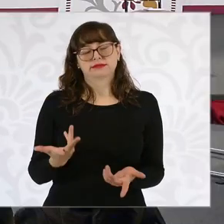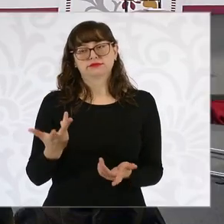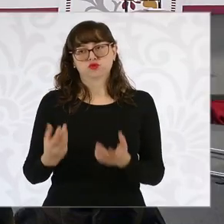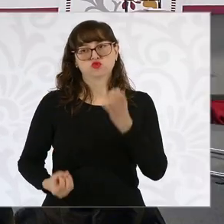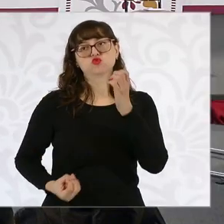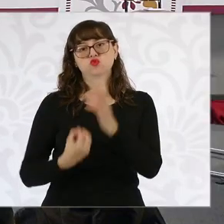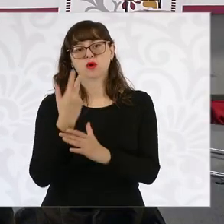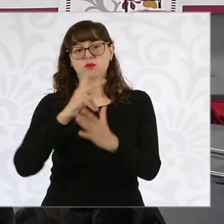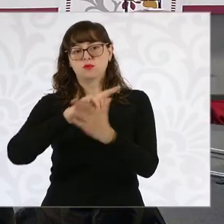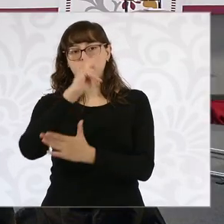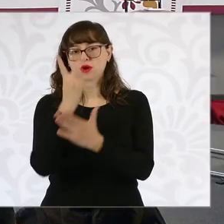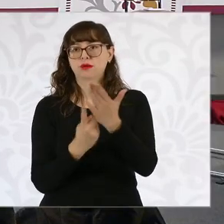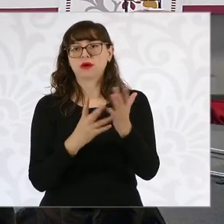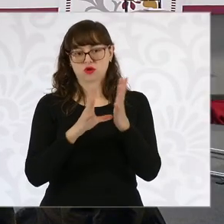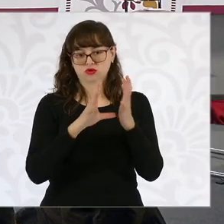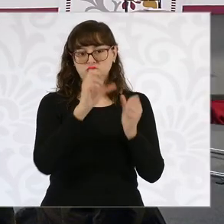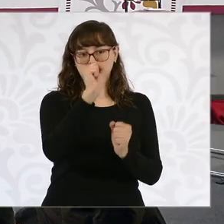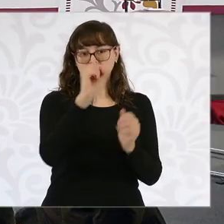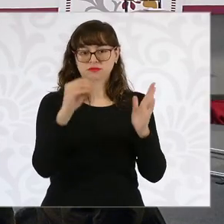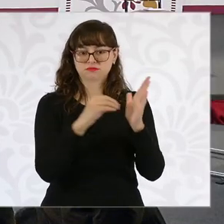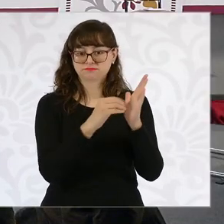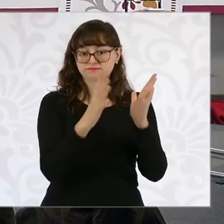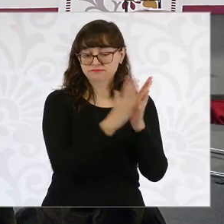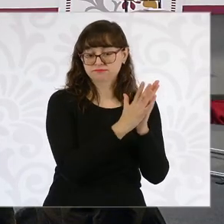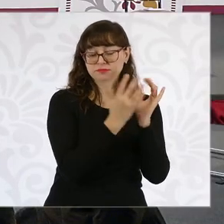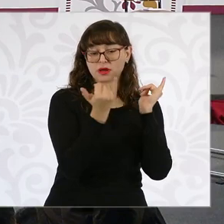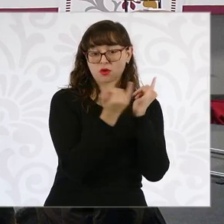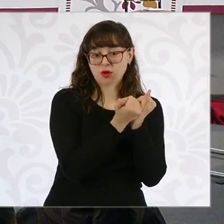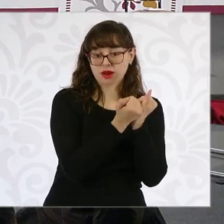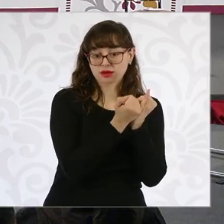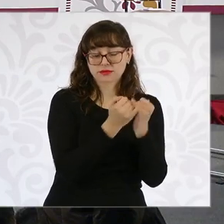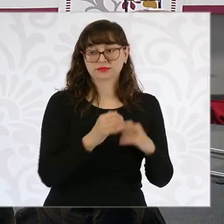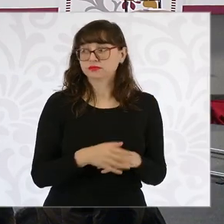cuánto, presidenta? Buenos días. ¿Cómo votaron? no. Ah,